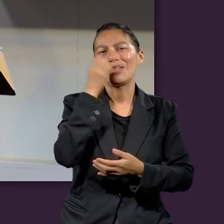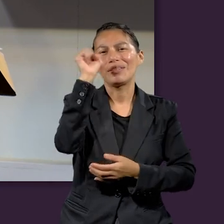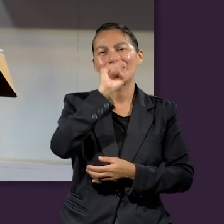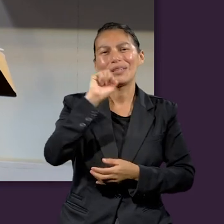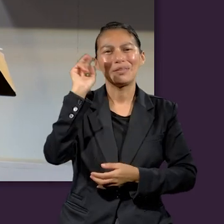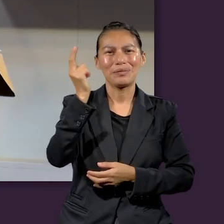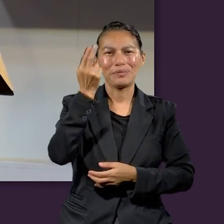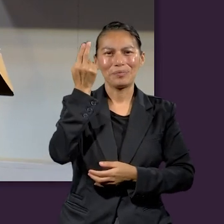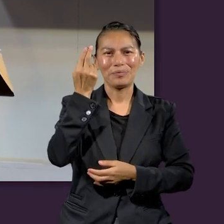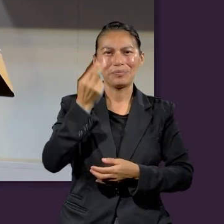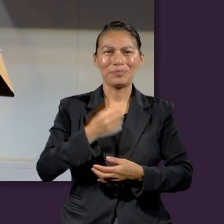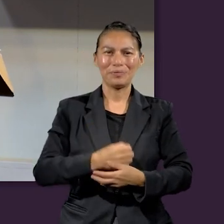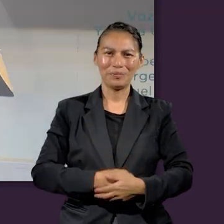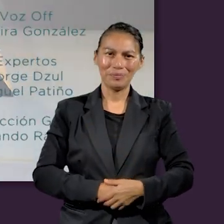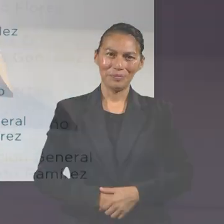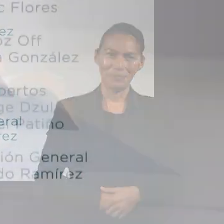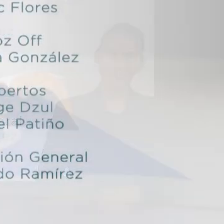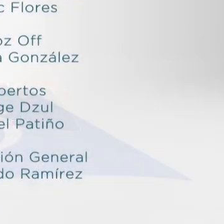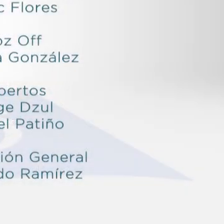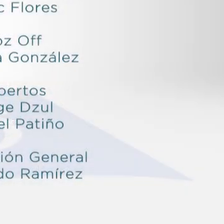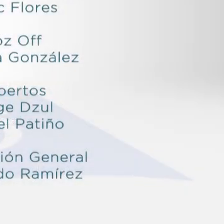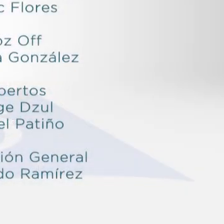lección de Escuela Sabática Universitaria.